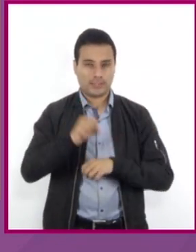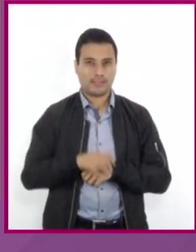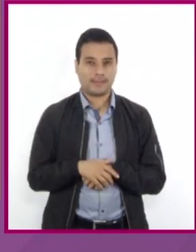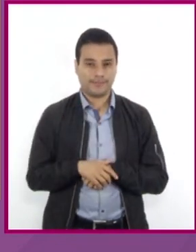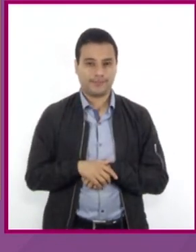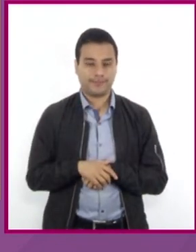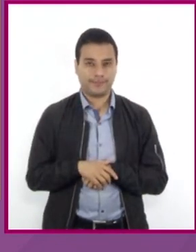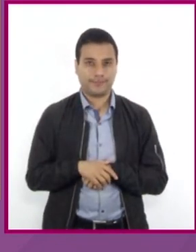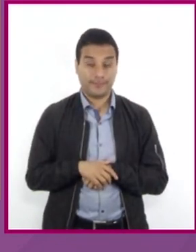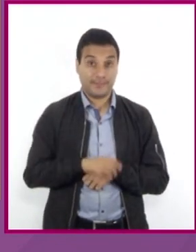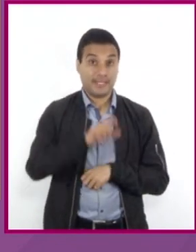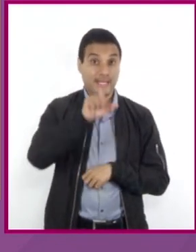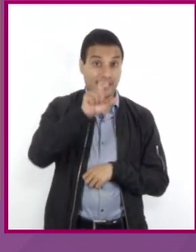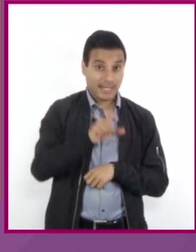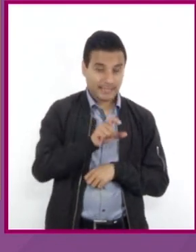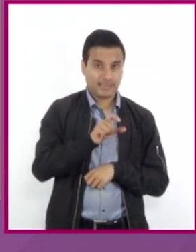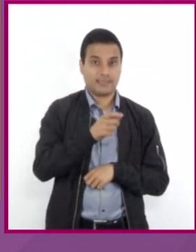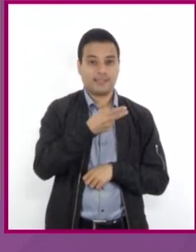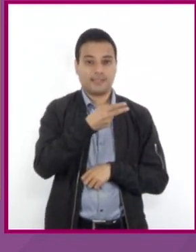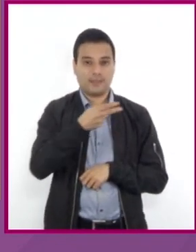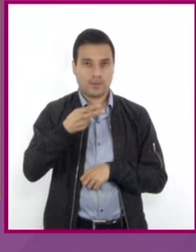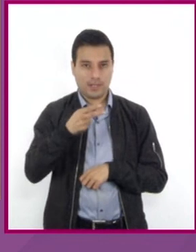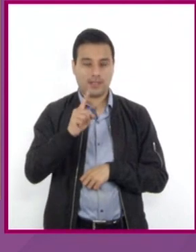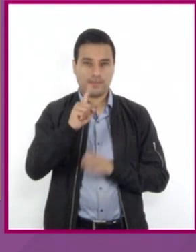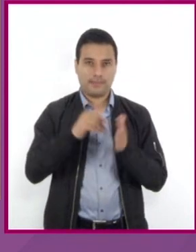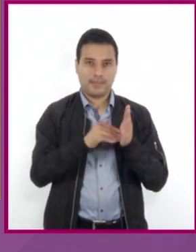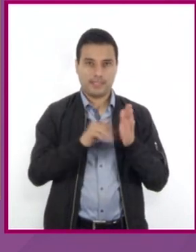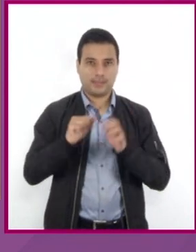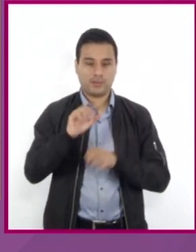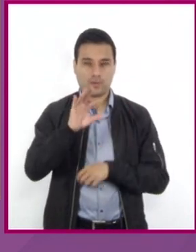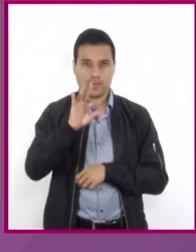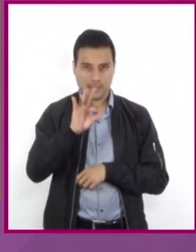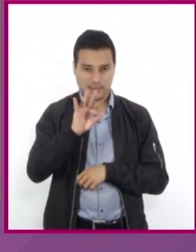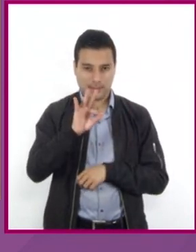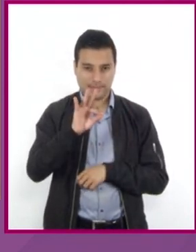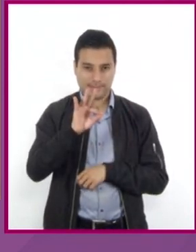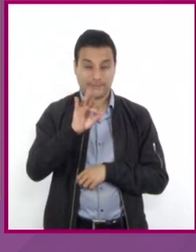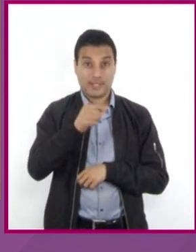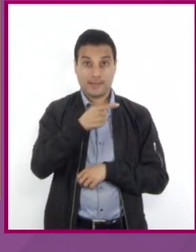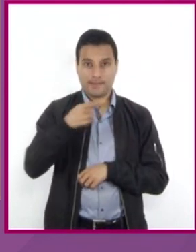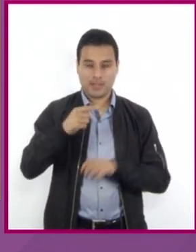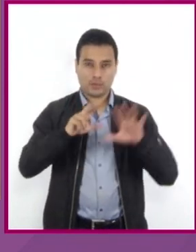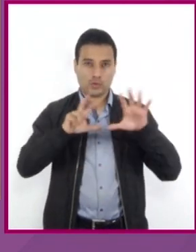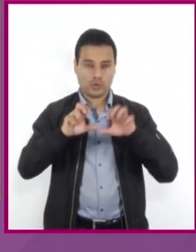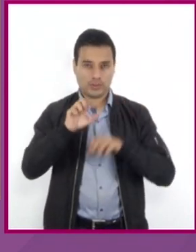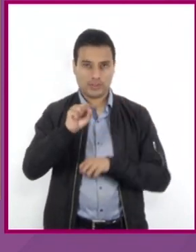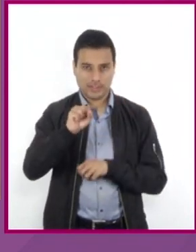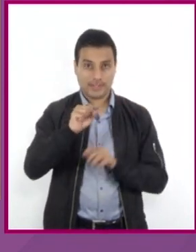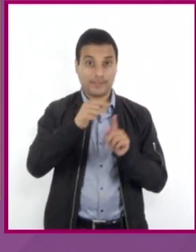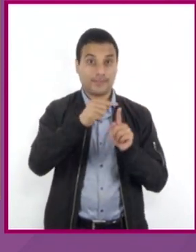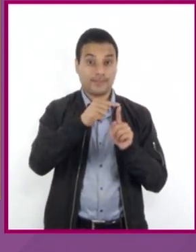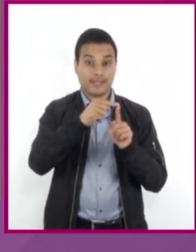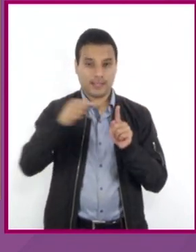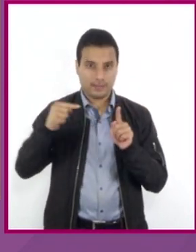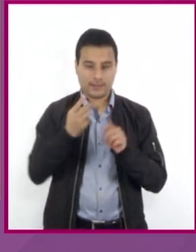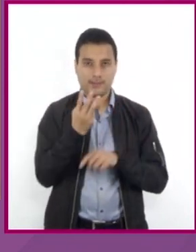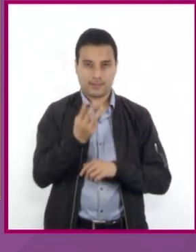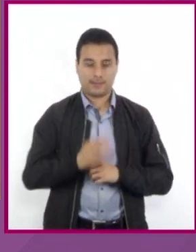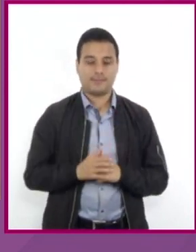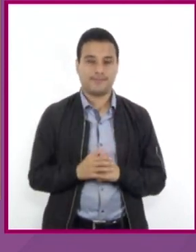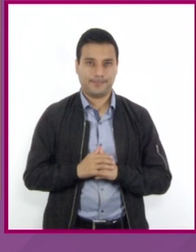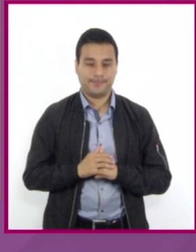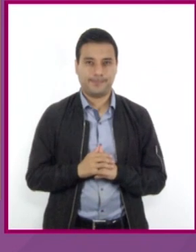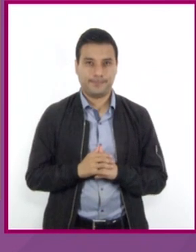ecuación la X que es igual a 1640 menos 860 todo dividido